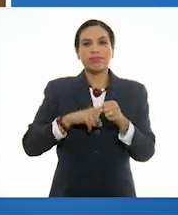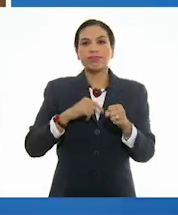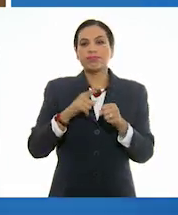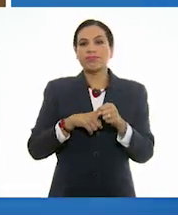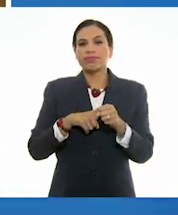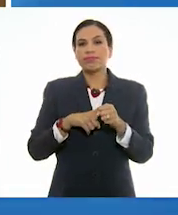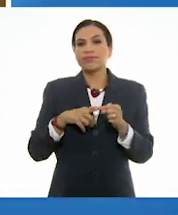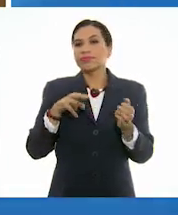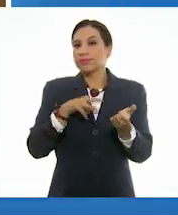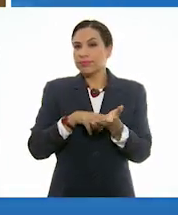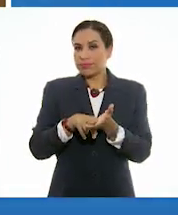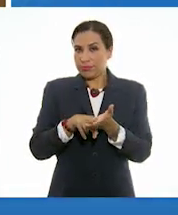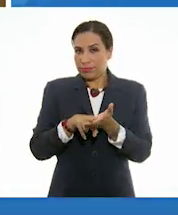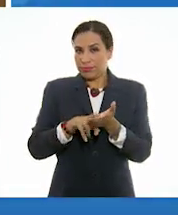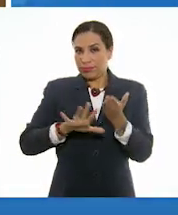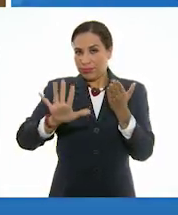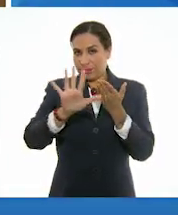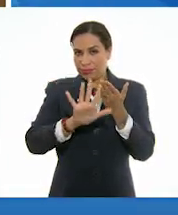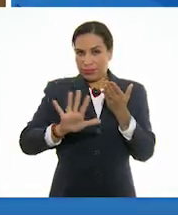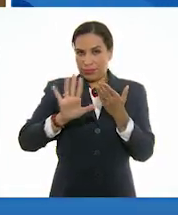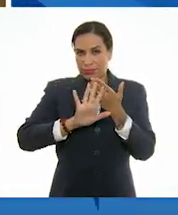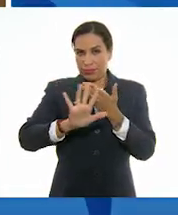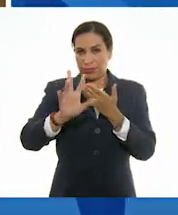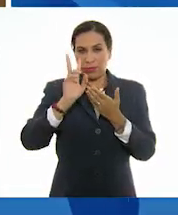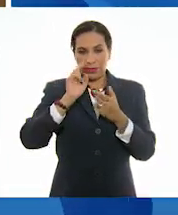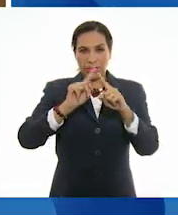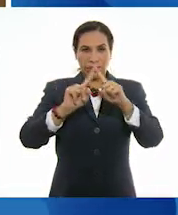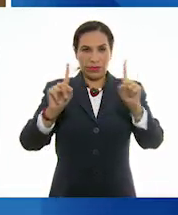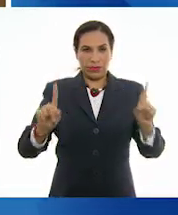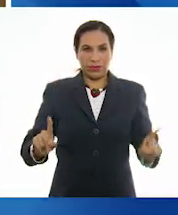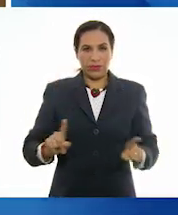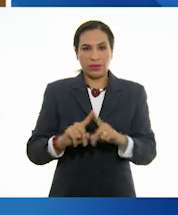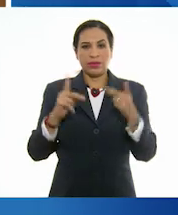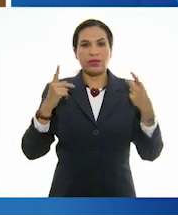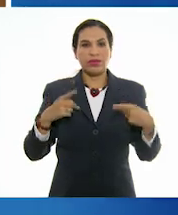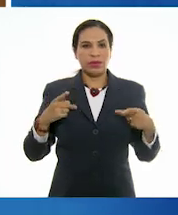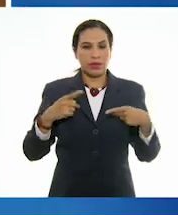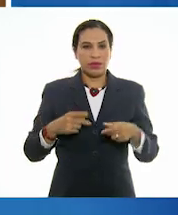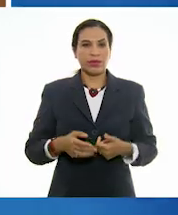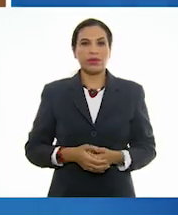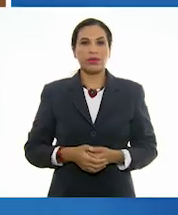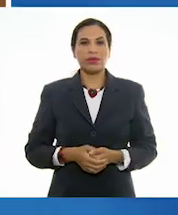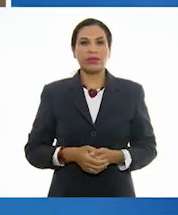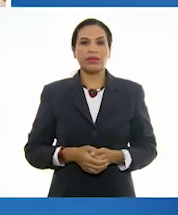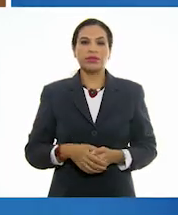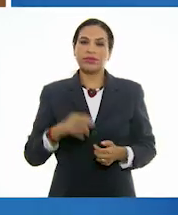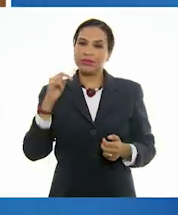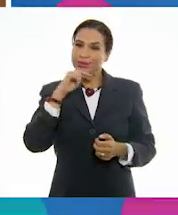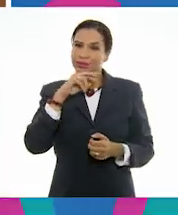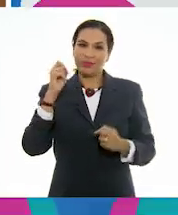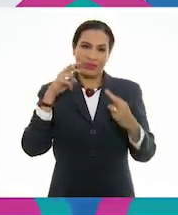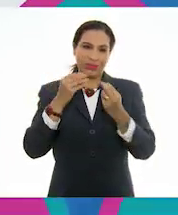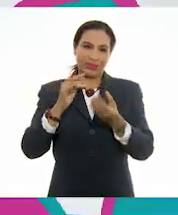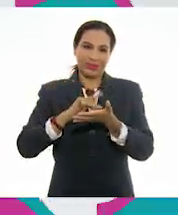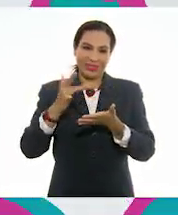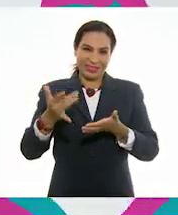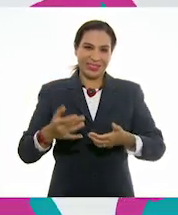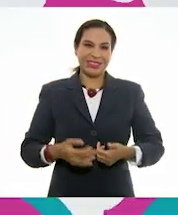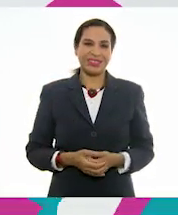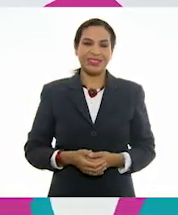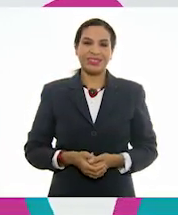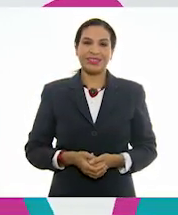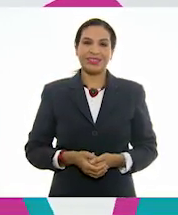negro que rodea a los personajes. Hasta luego. Muchas gracias, chicos.